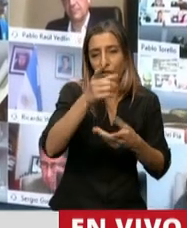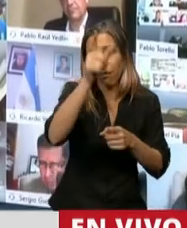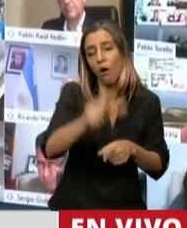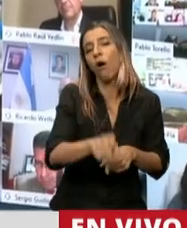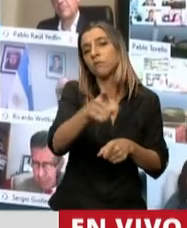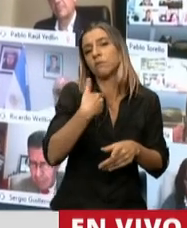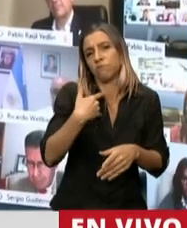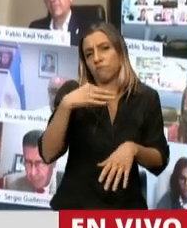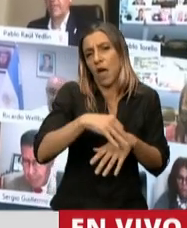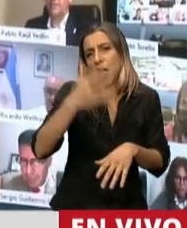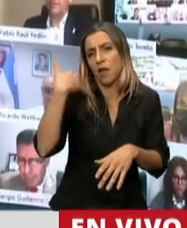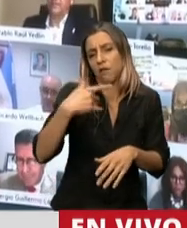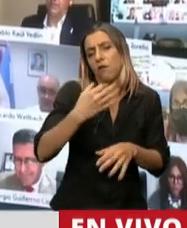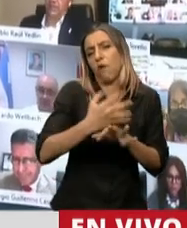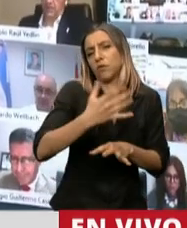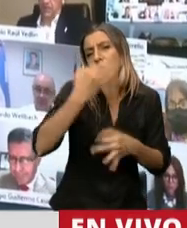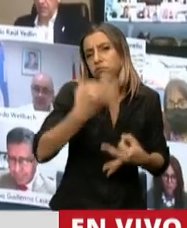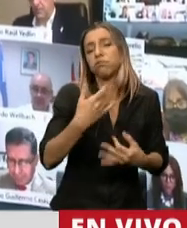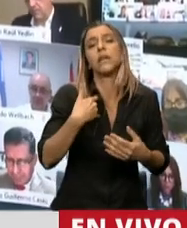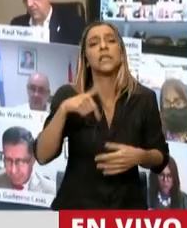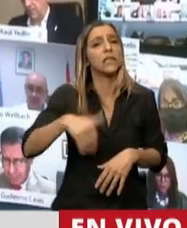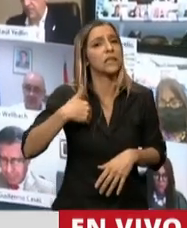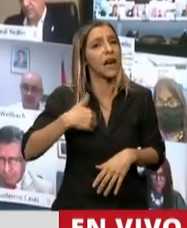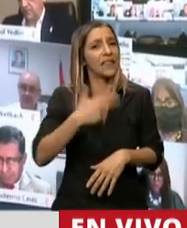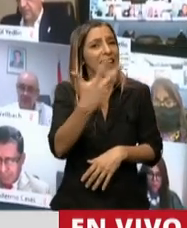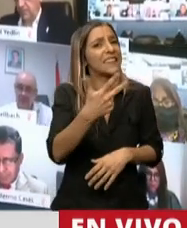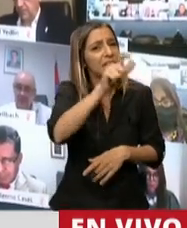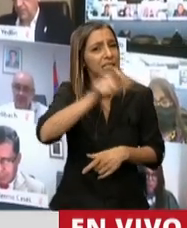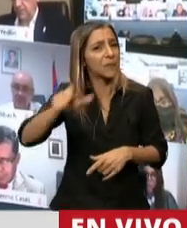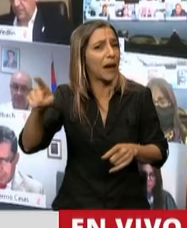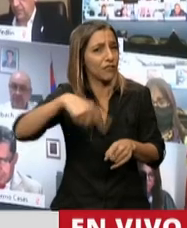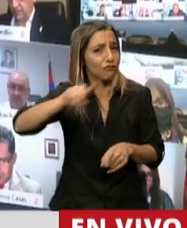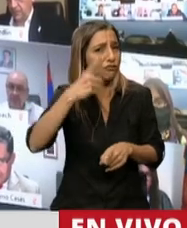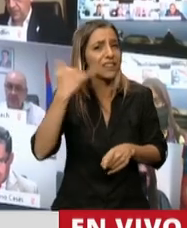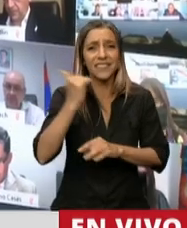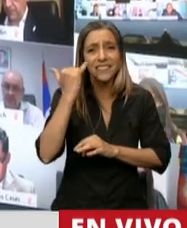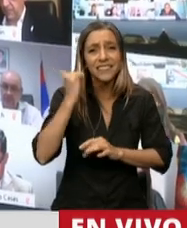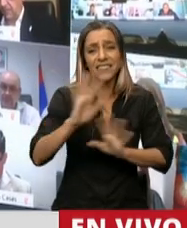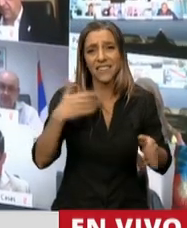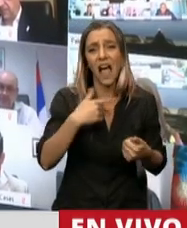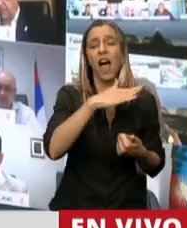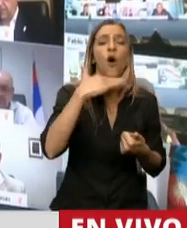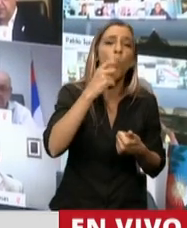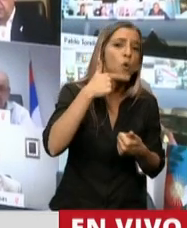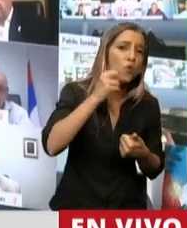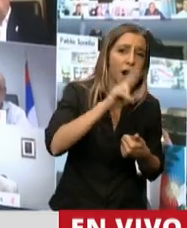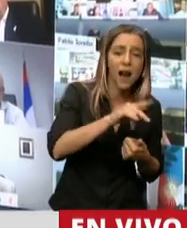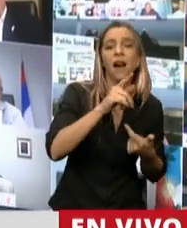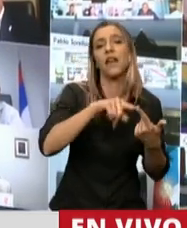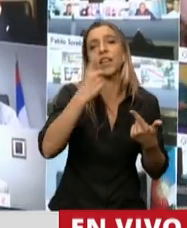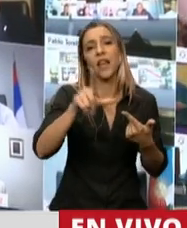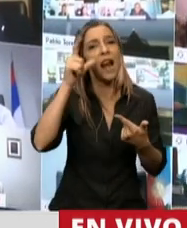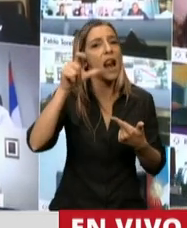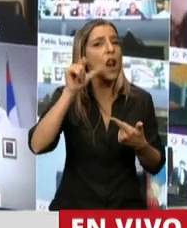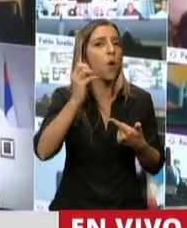como médico, la Argentina tiene tres premios Nobel, dos antes de él y uno es el doctor Bernardo Husser y el otro el doctor